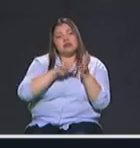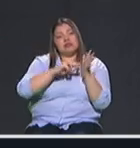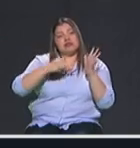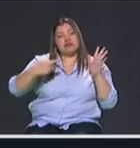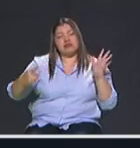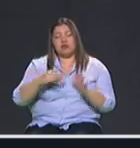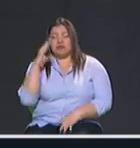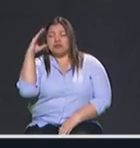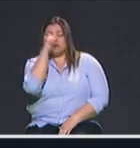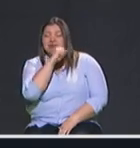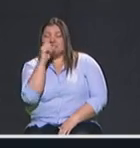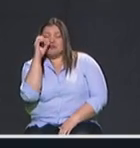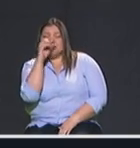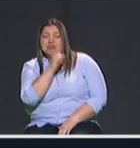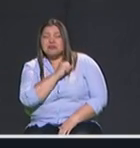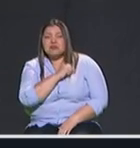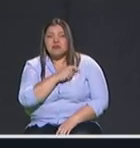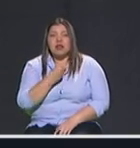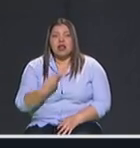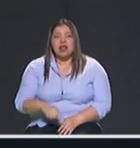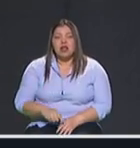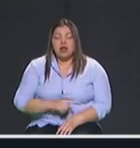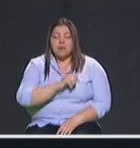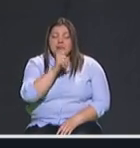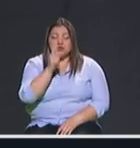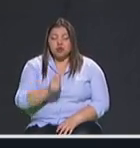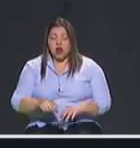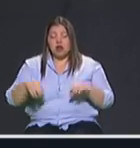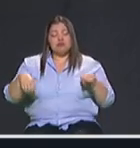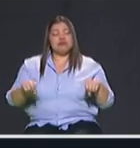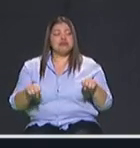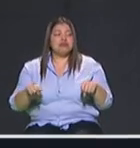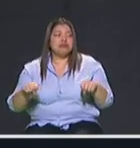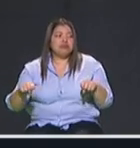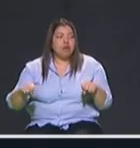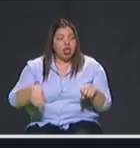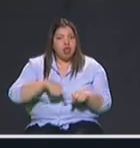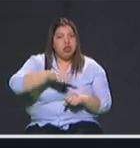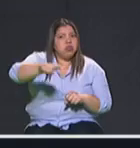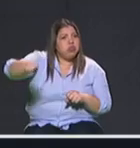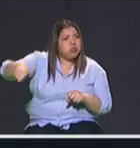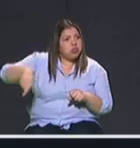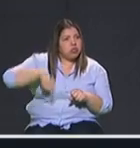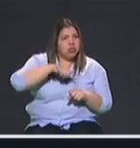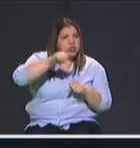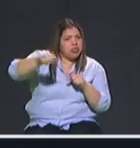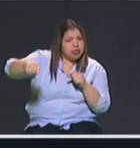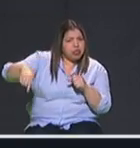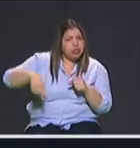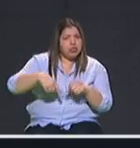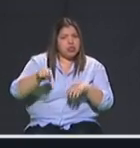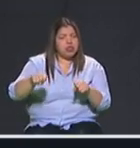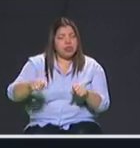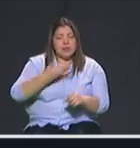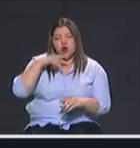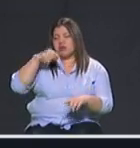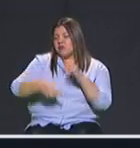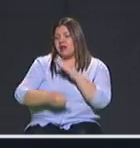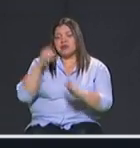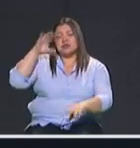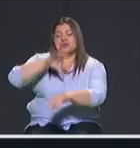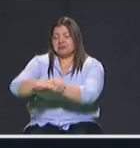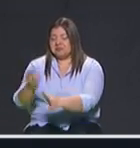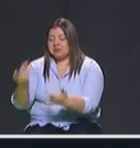reconocer patrones patrones de comportamiento que si una moto lleva pasando varias veces por un mismo lugar sea detenida en ese momento que sea